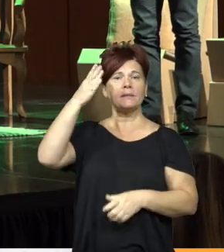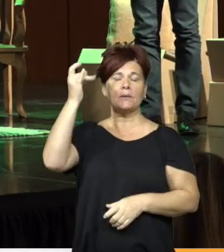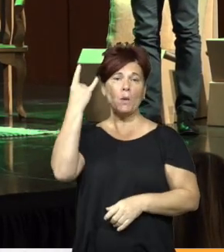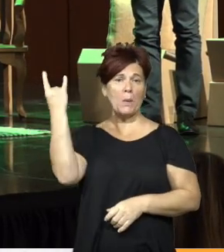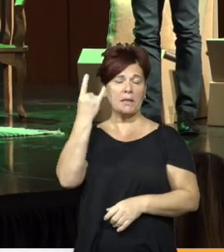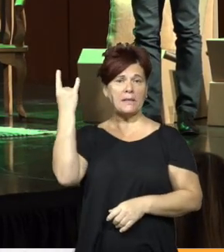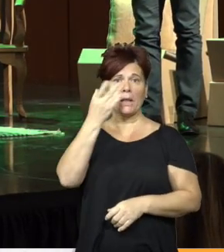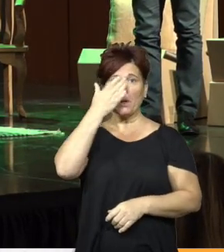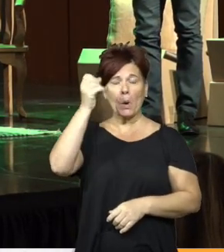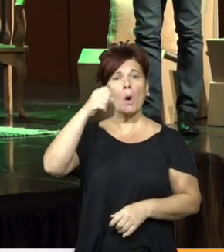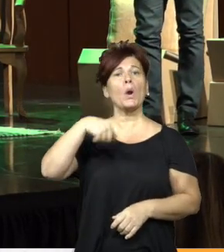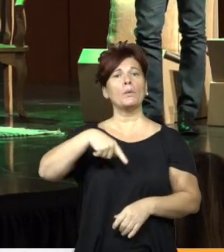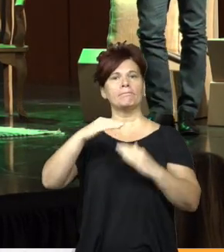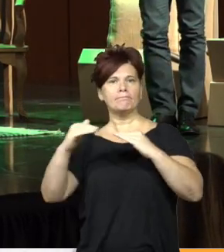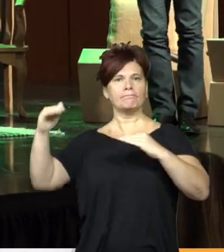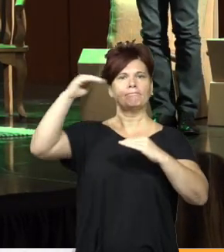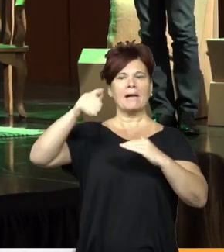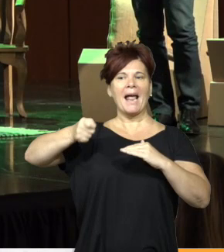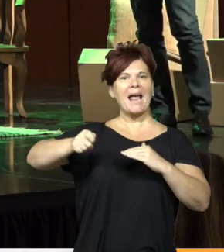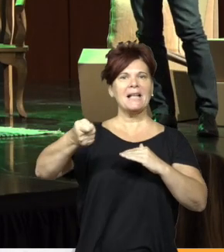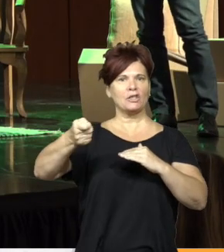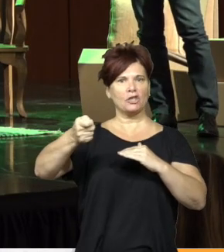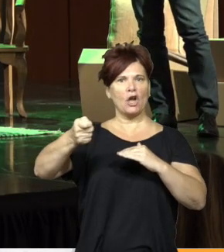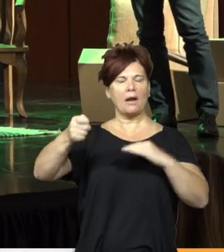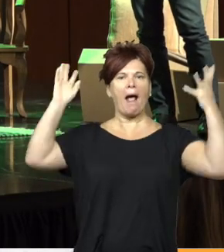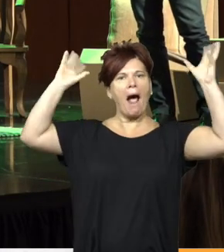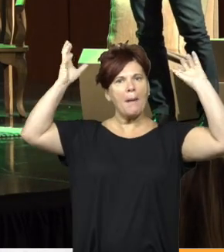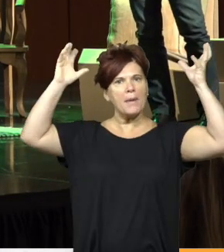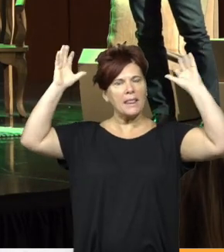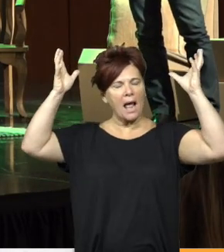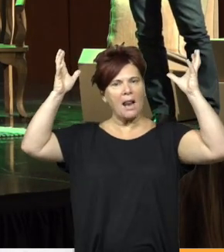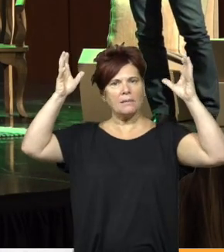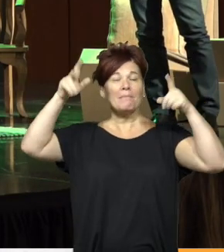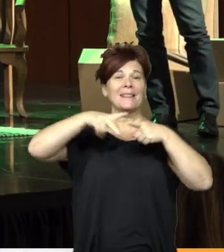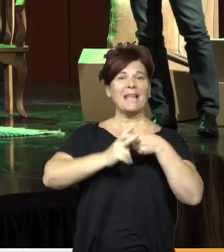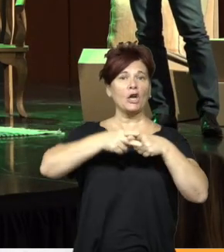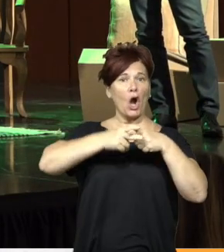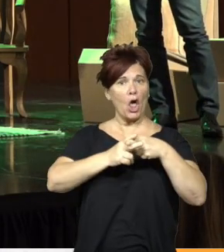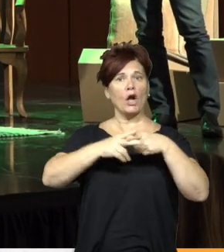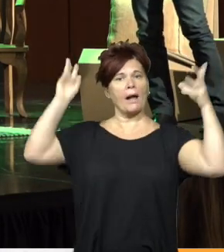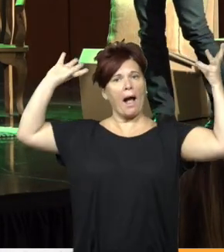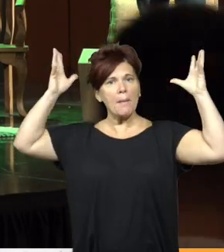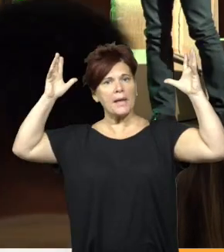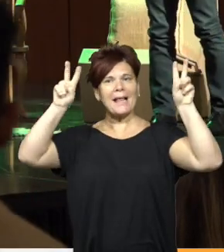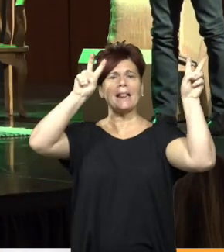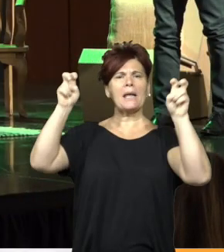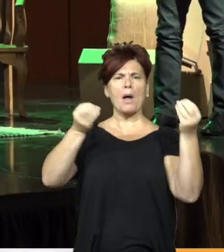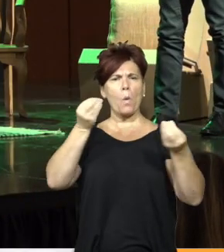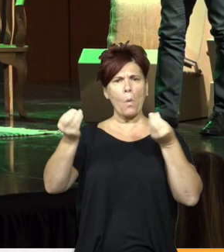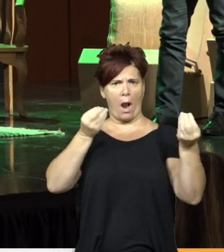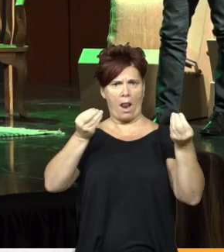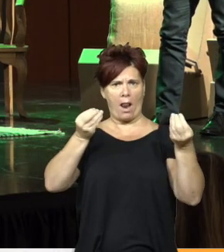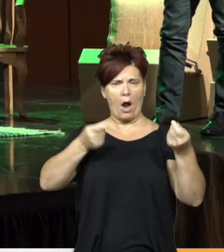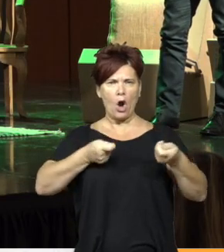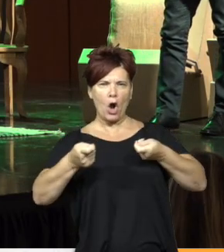Actualmente se encuentra maestrando en gestión ambiental para la Universidad Tecnológica Nacional. Y el tema de desarrollar es el